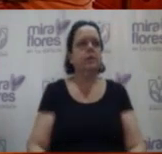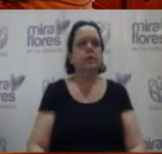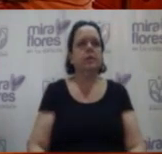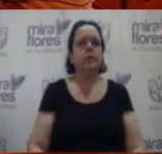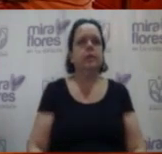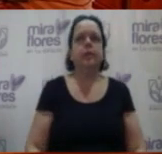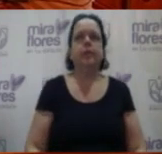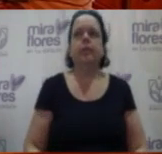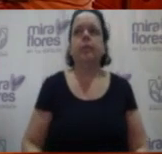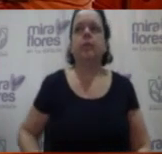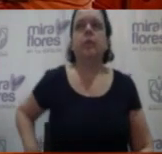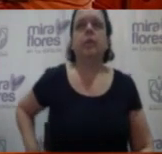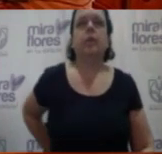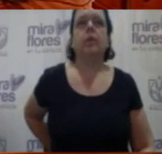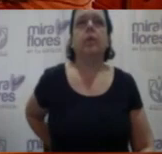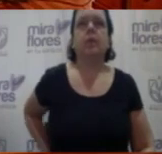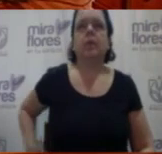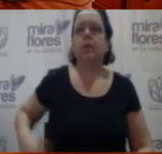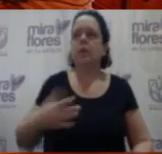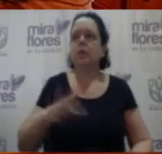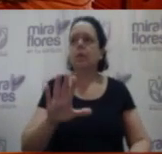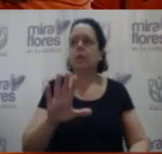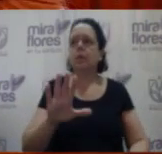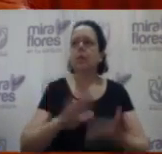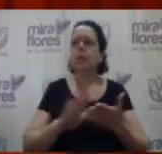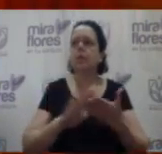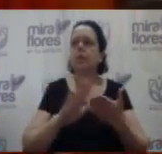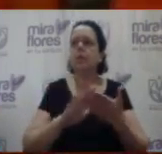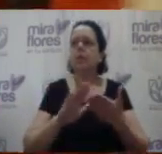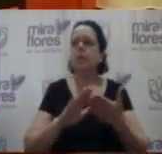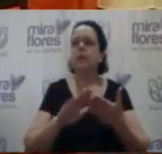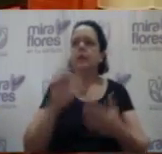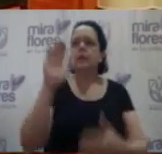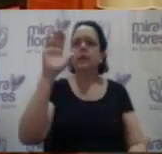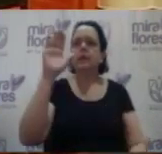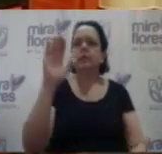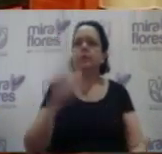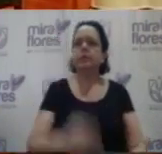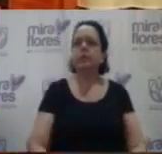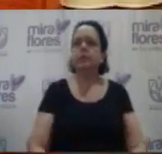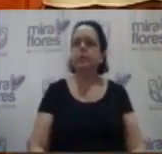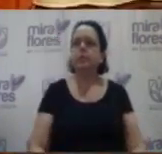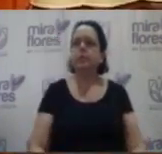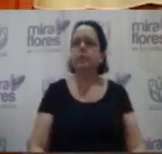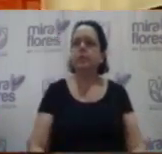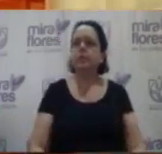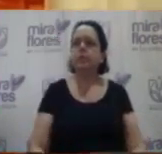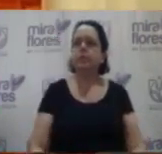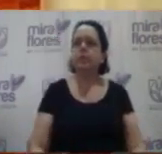Muy bien, esto también fue aprobado. Dígame, por favor. Adelante, regidor.